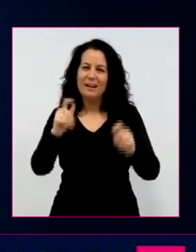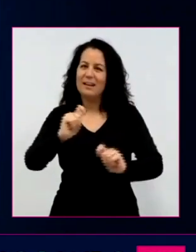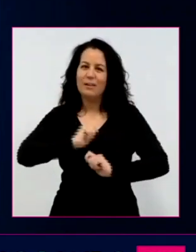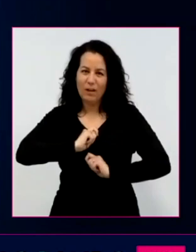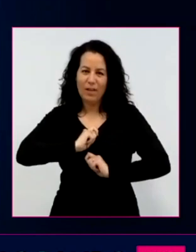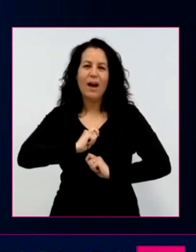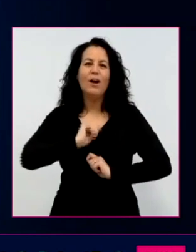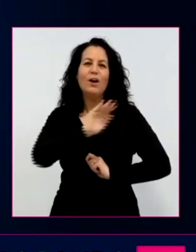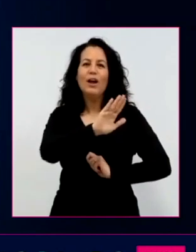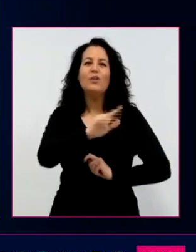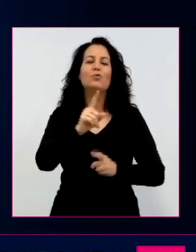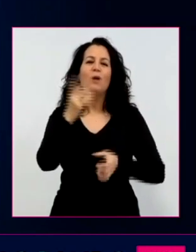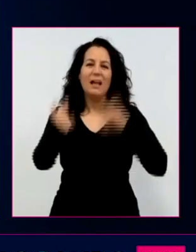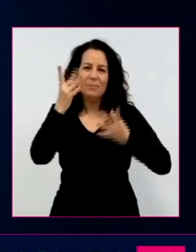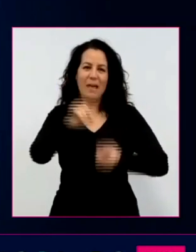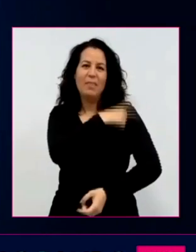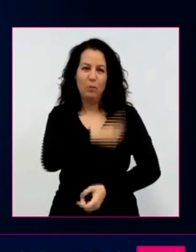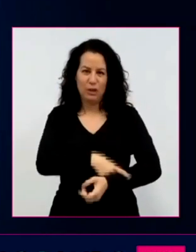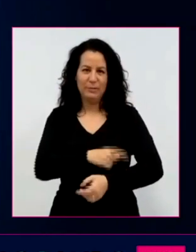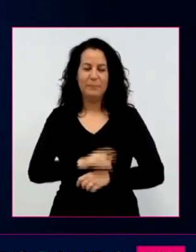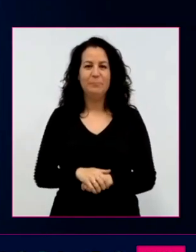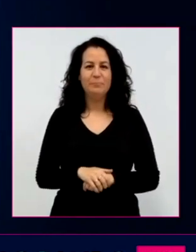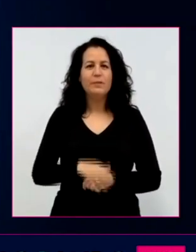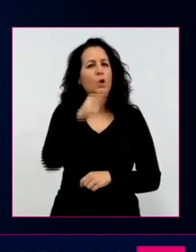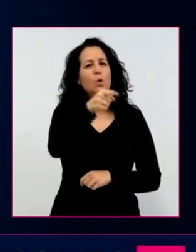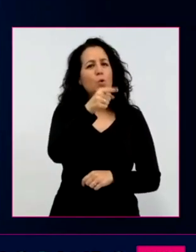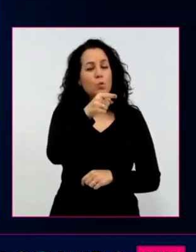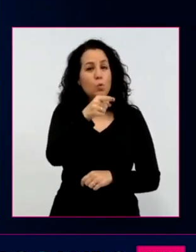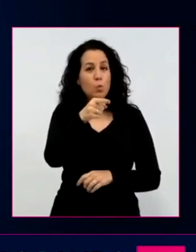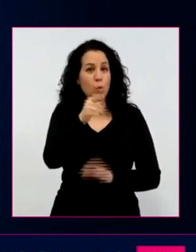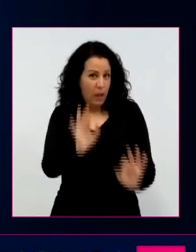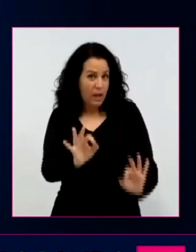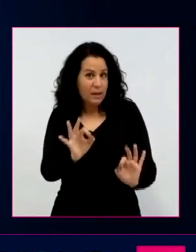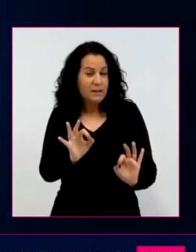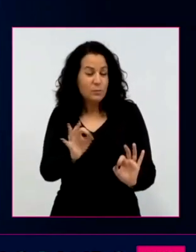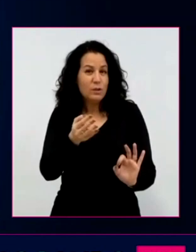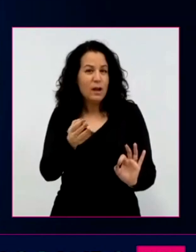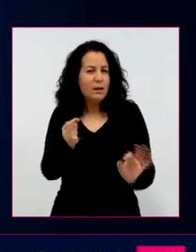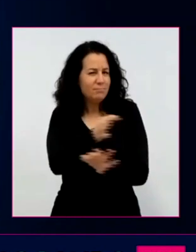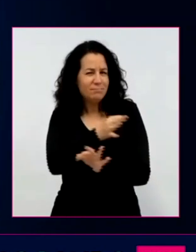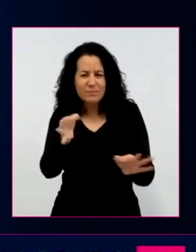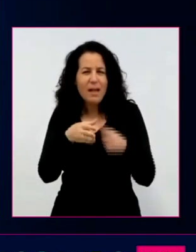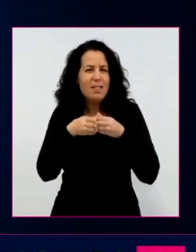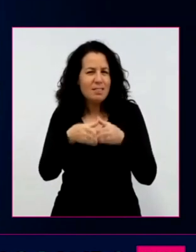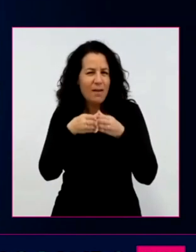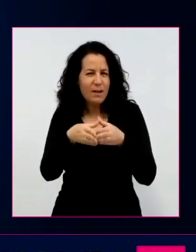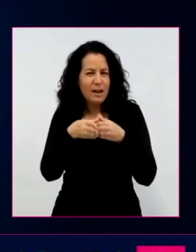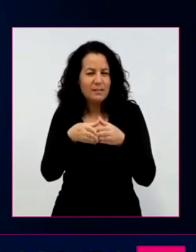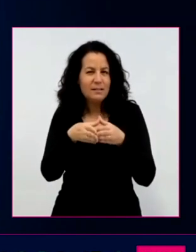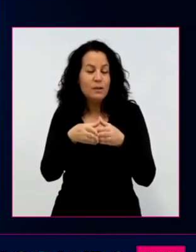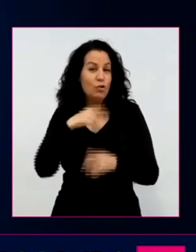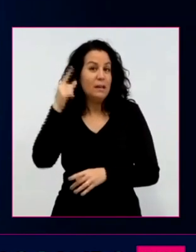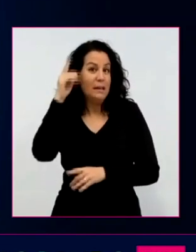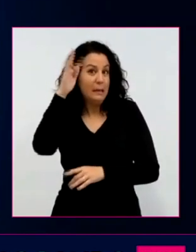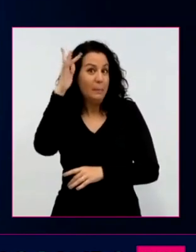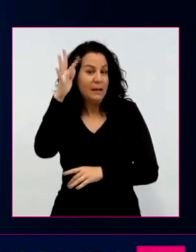actividad deportiva tú has sido tú eres una magnífica navegante y imagino que cuando